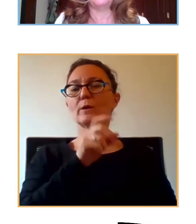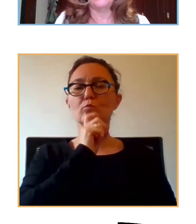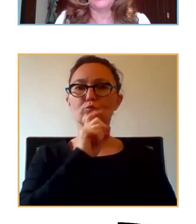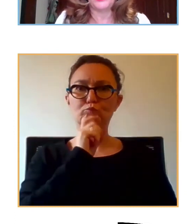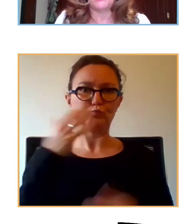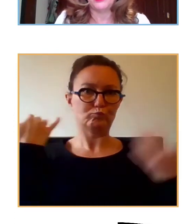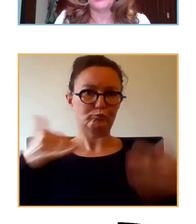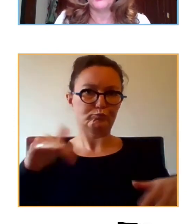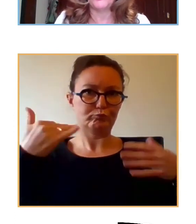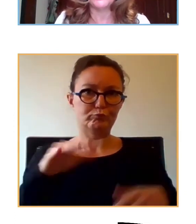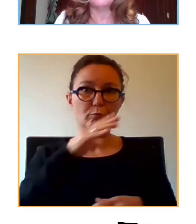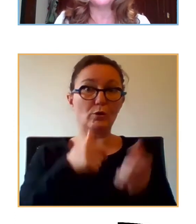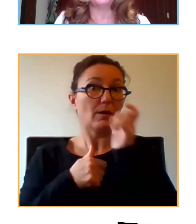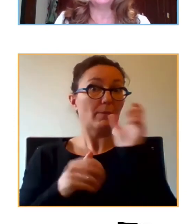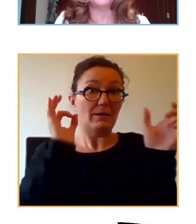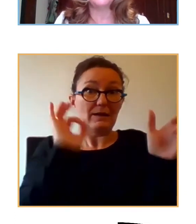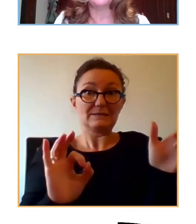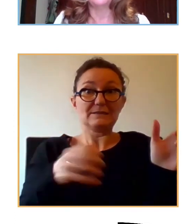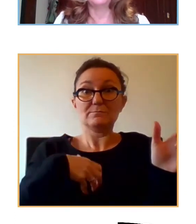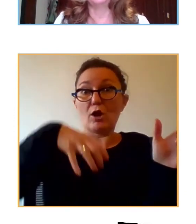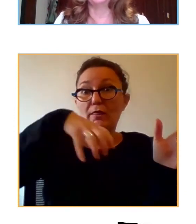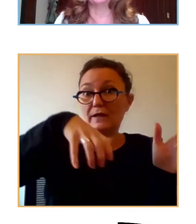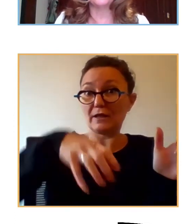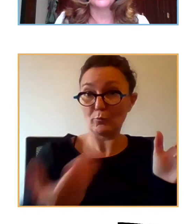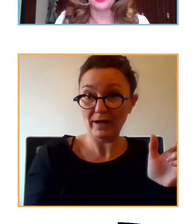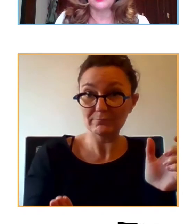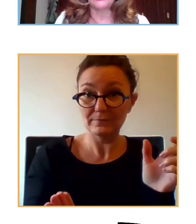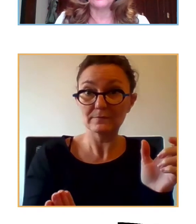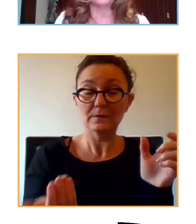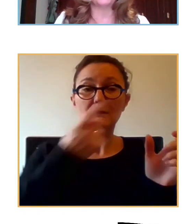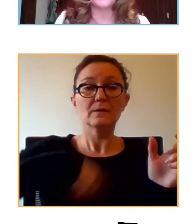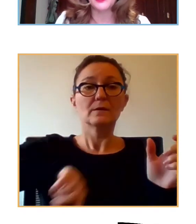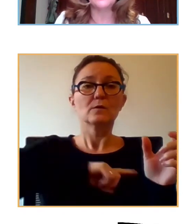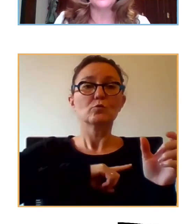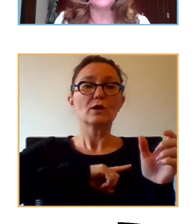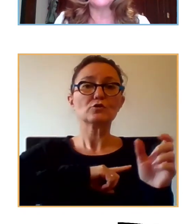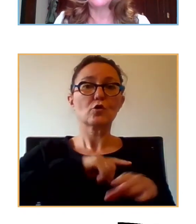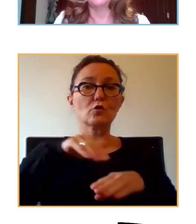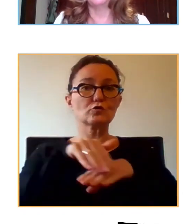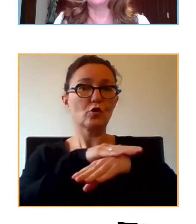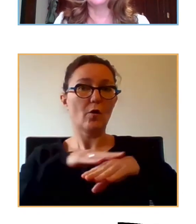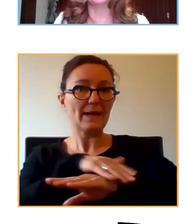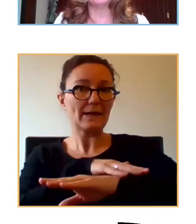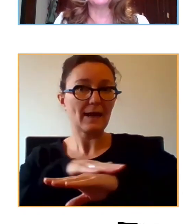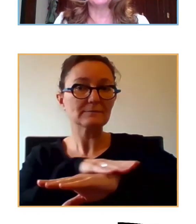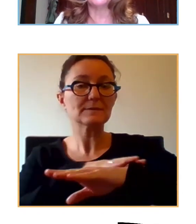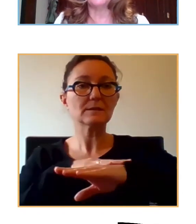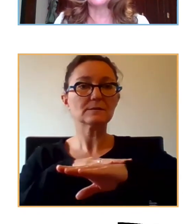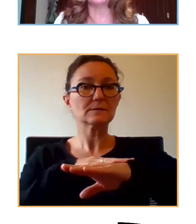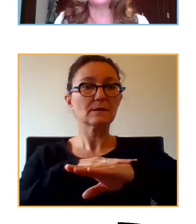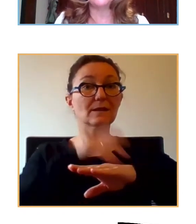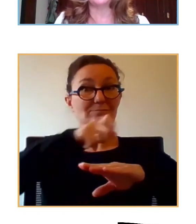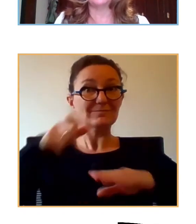la palabra lo dice, es incertidumbre. Todos nuestros gobernantes, quienes toman